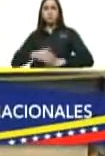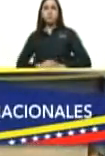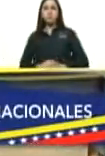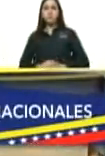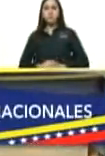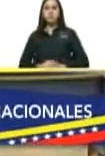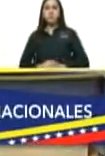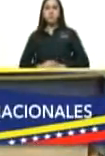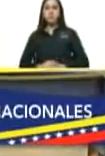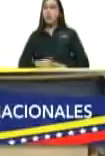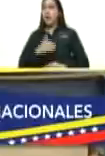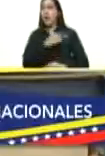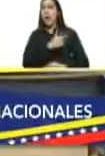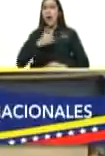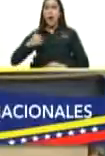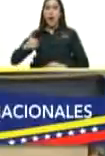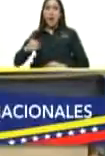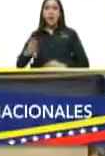queremos